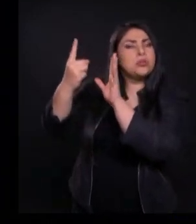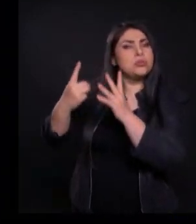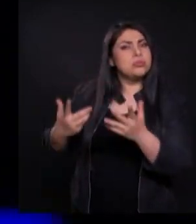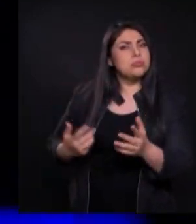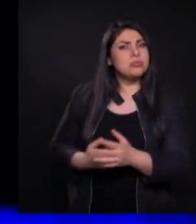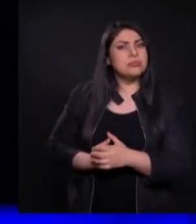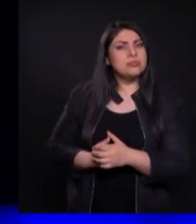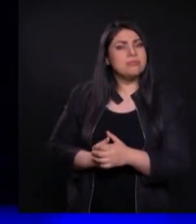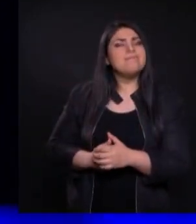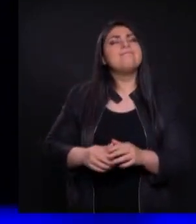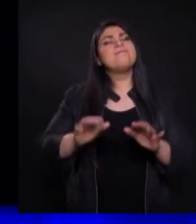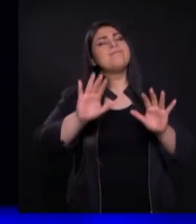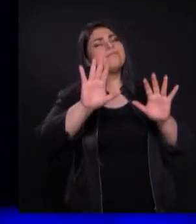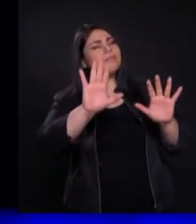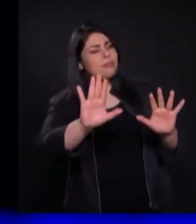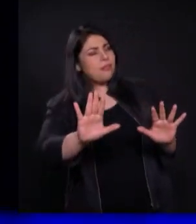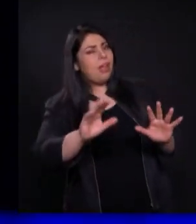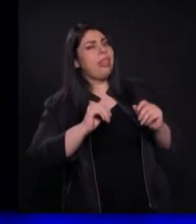Entonces